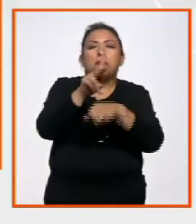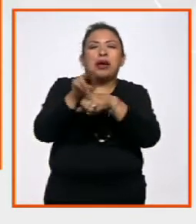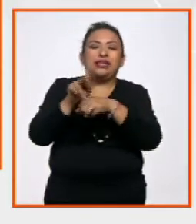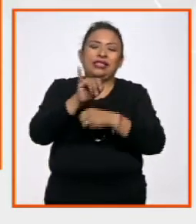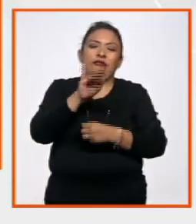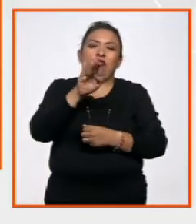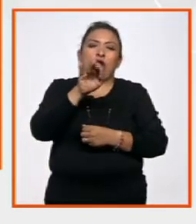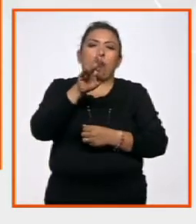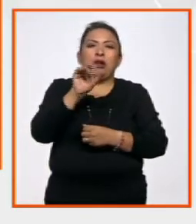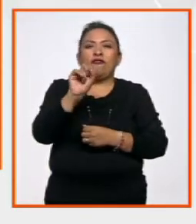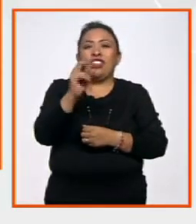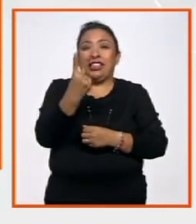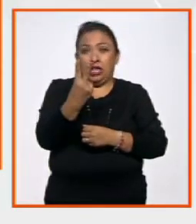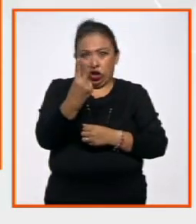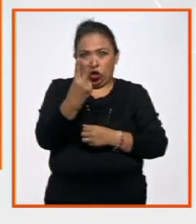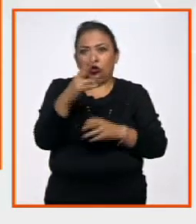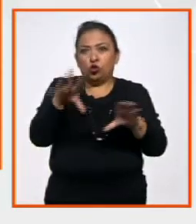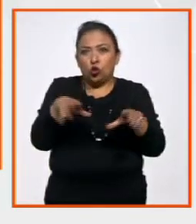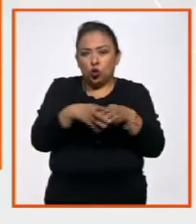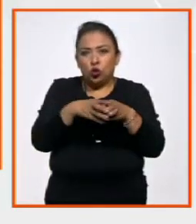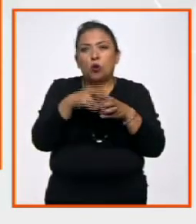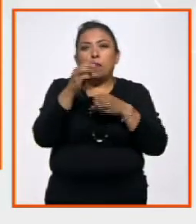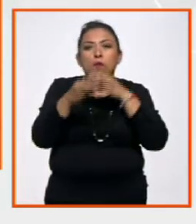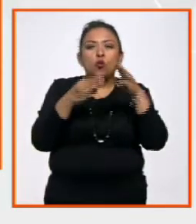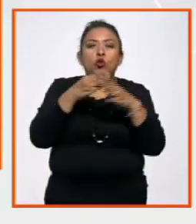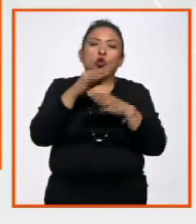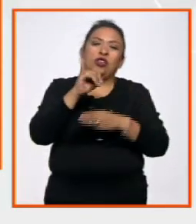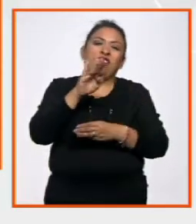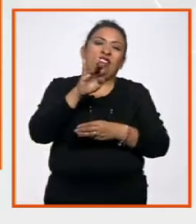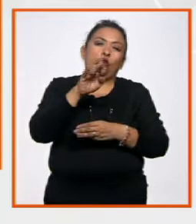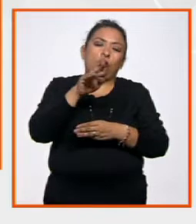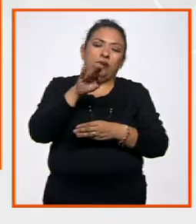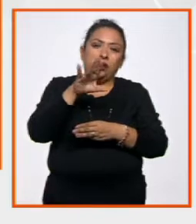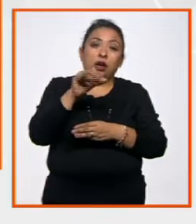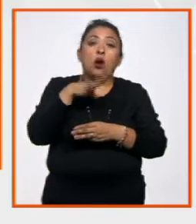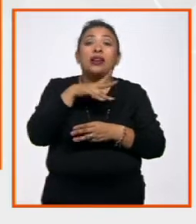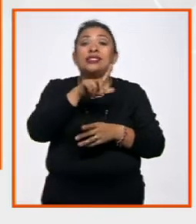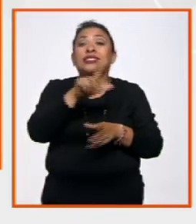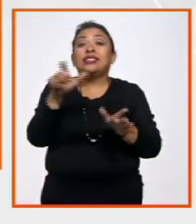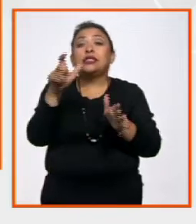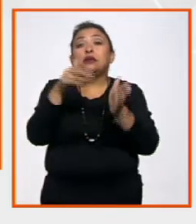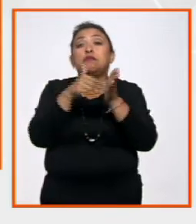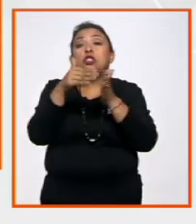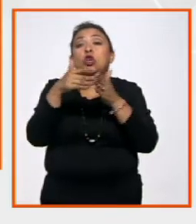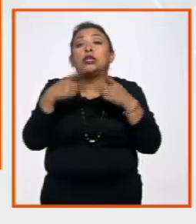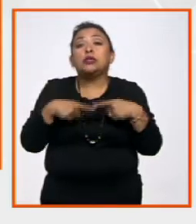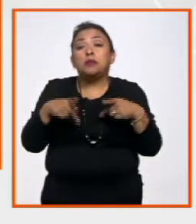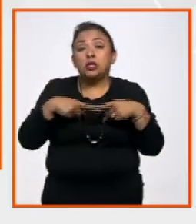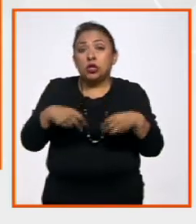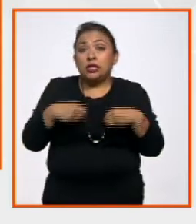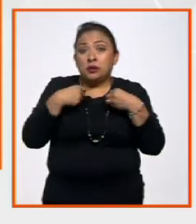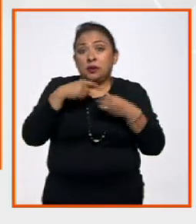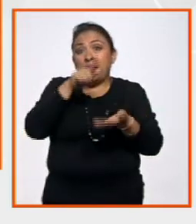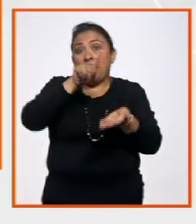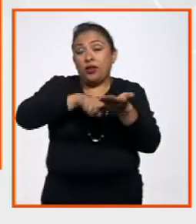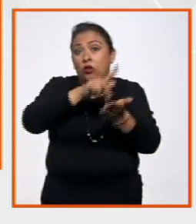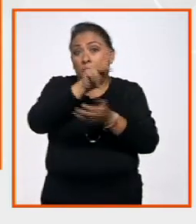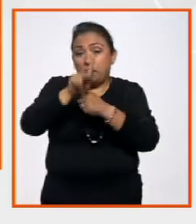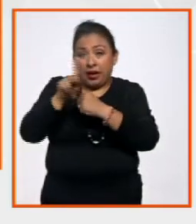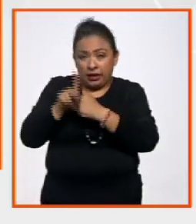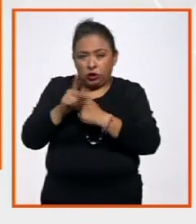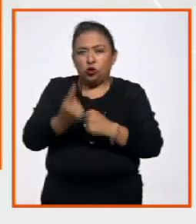iberoamericanos, de los 22 países que conforman el mundo iberoamericano, hay 700 millones de personas habitando estos países.